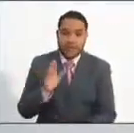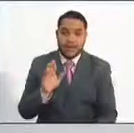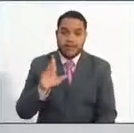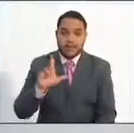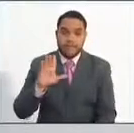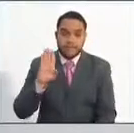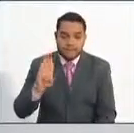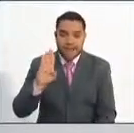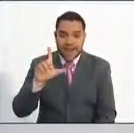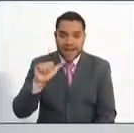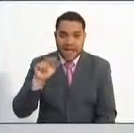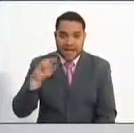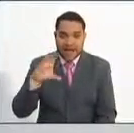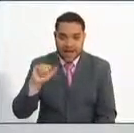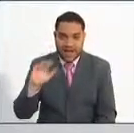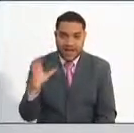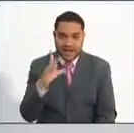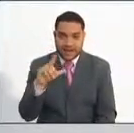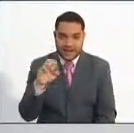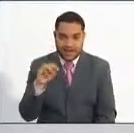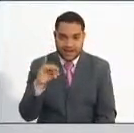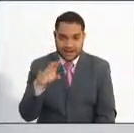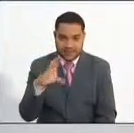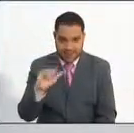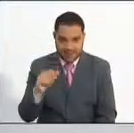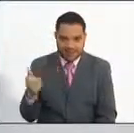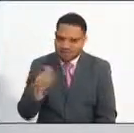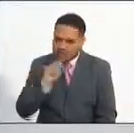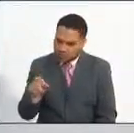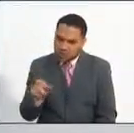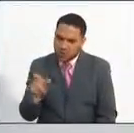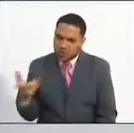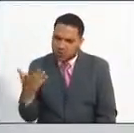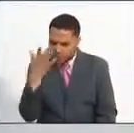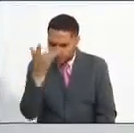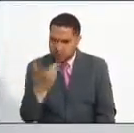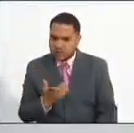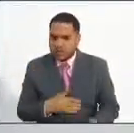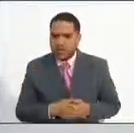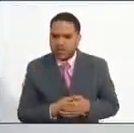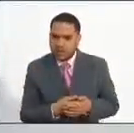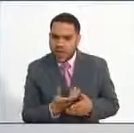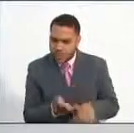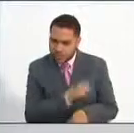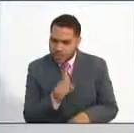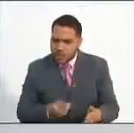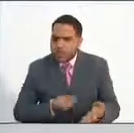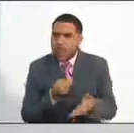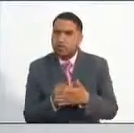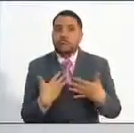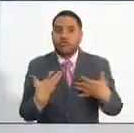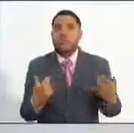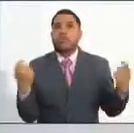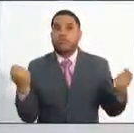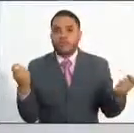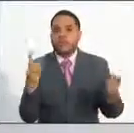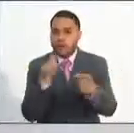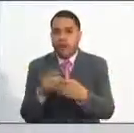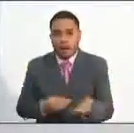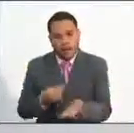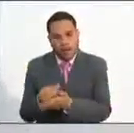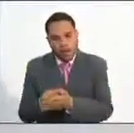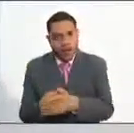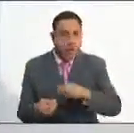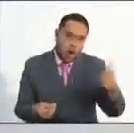Acevedo. Doctora Romero, ¿por qué la Comisión Nacional del Servicio Civil cobra el PIN para participar en las convocatorias? Y hay otras entidades como